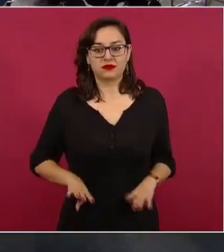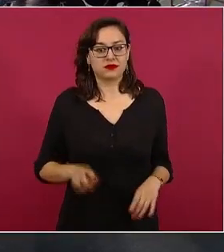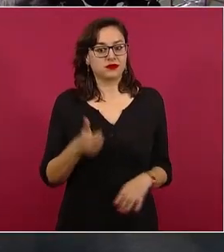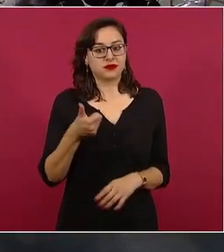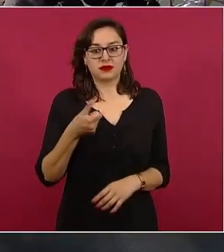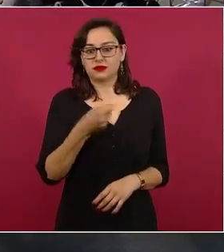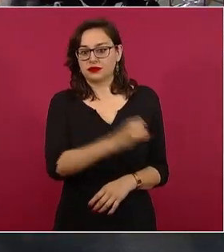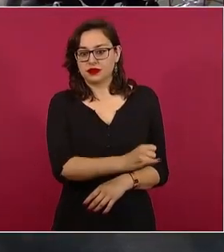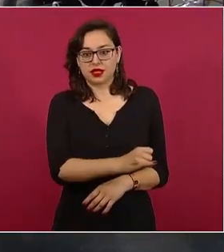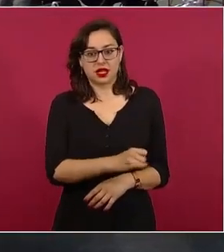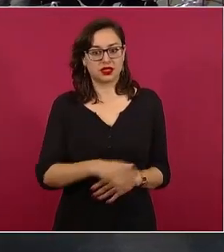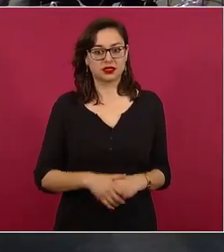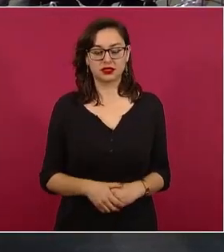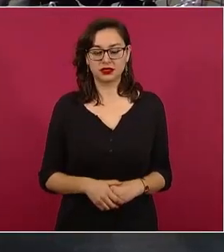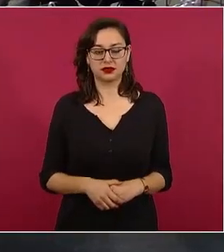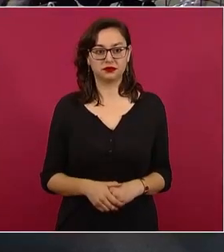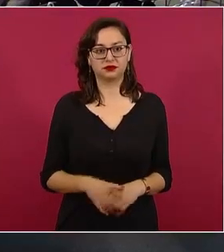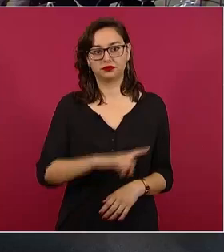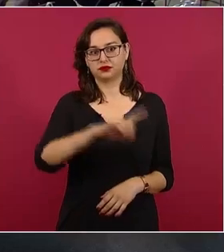revolución